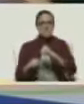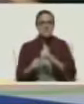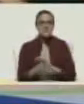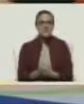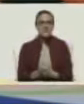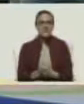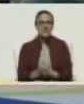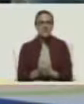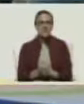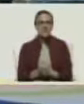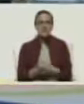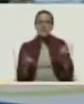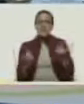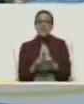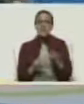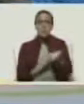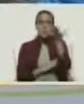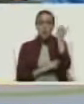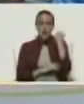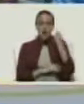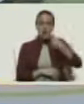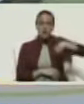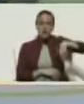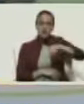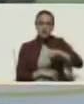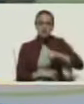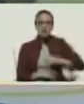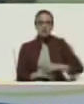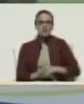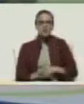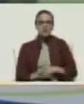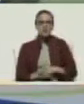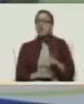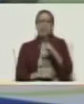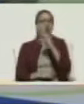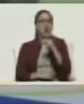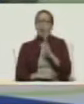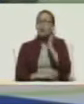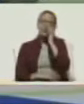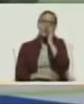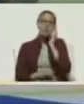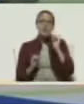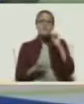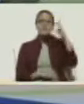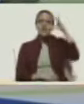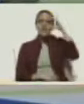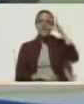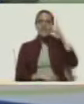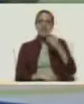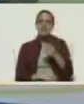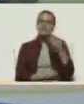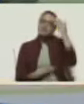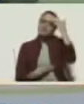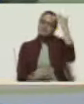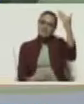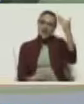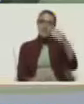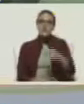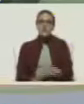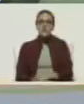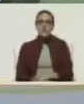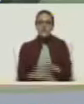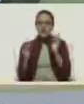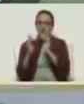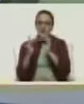Está como en nuestra época, Llevecae Mundial, no duerme. Delcy Rodríguez, aquí está, dale un saludo. Te escuchan allá en